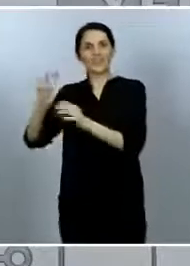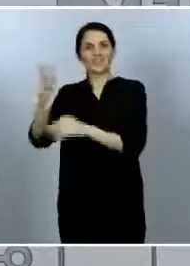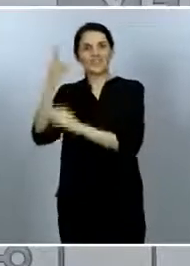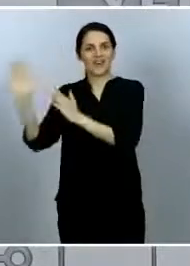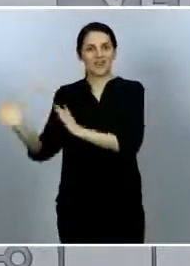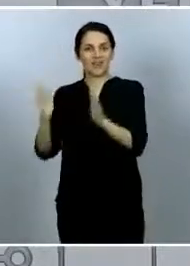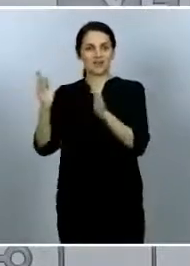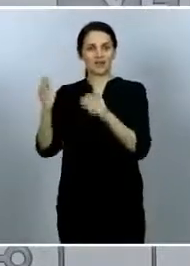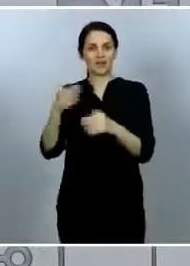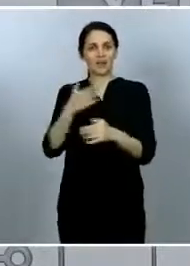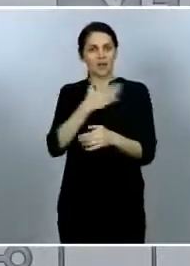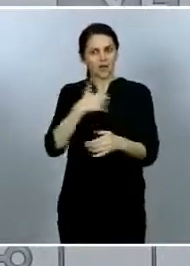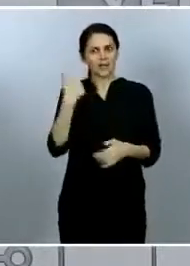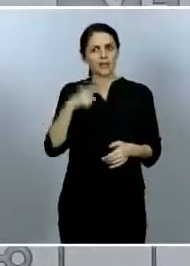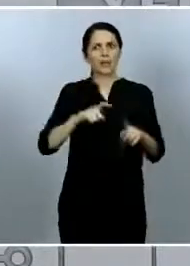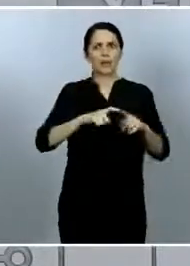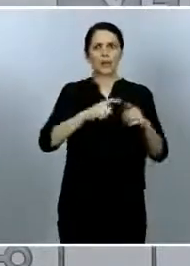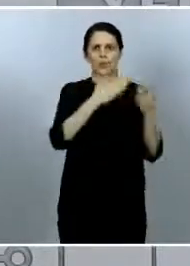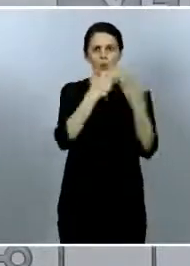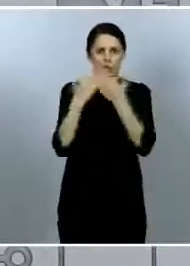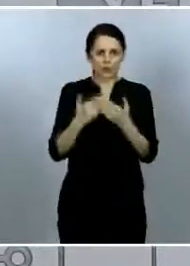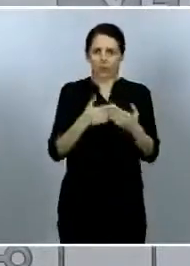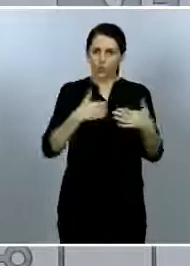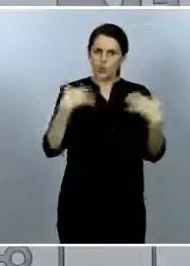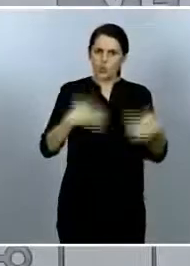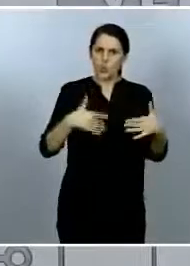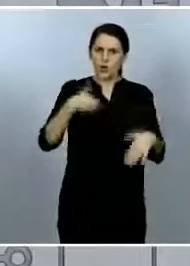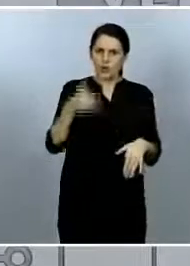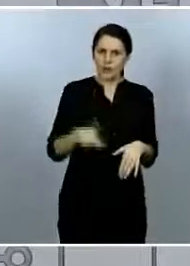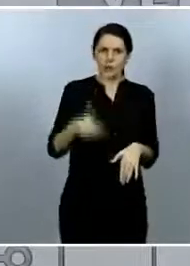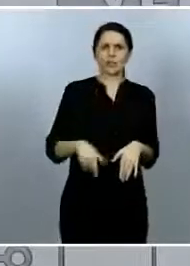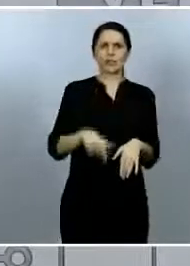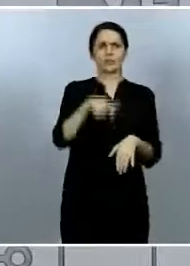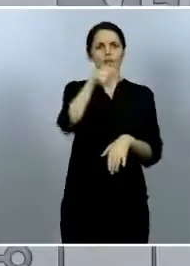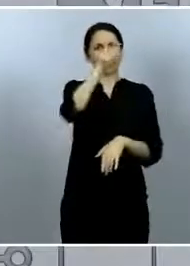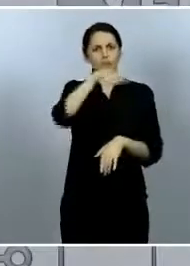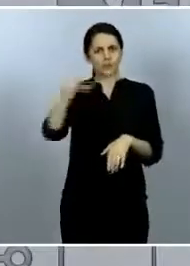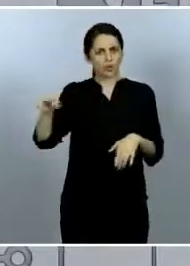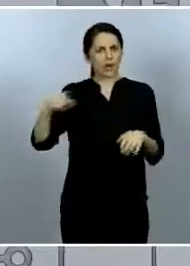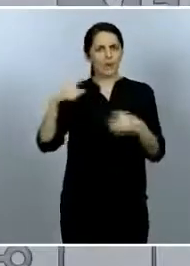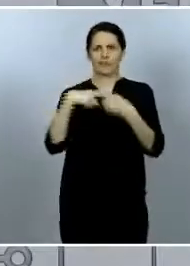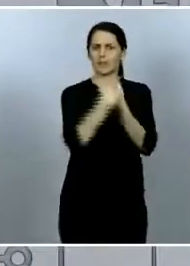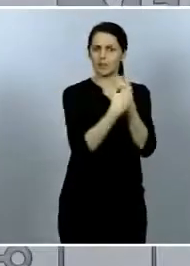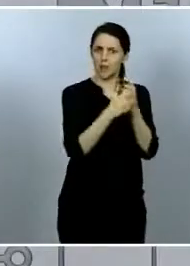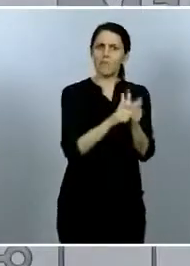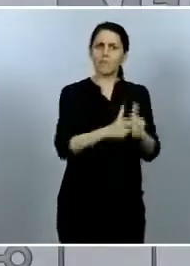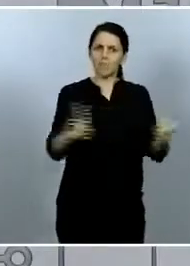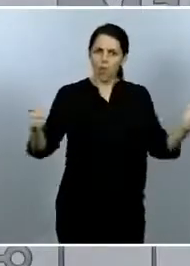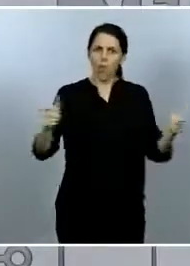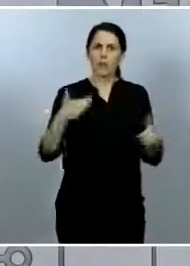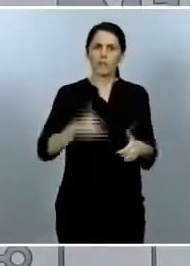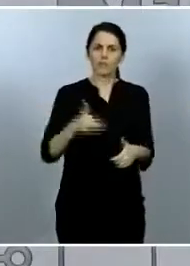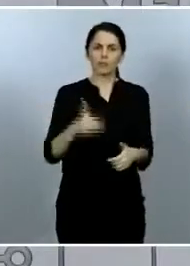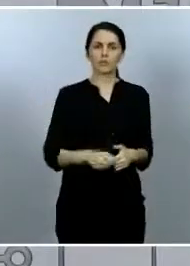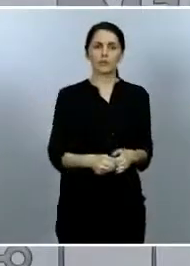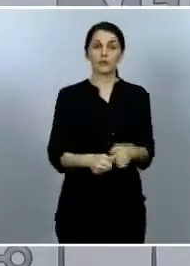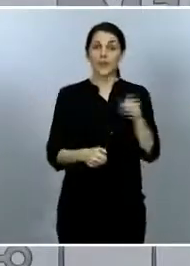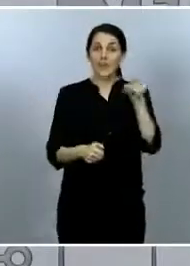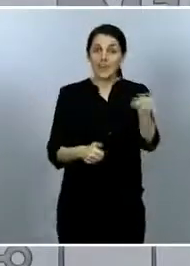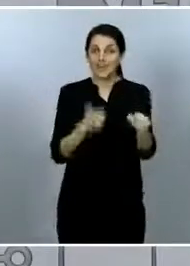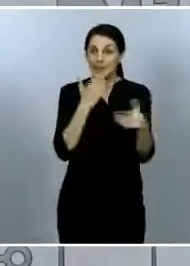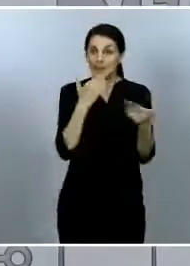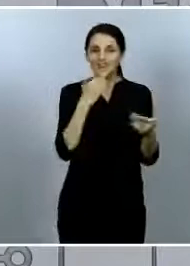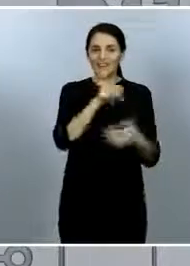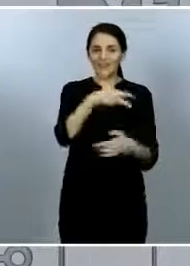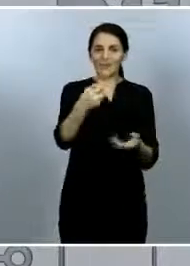poblacional con una calidad científica y técnica muy alta y que nos permite tener una idea real de lo que